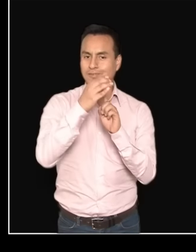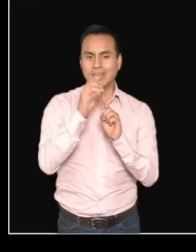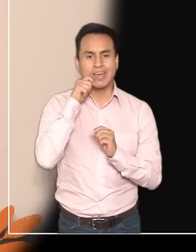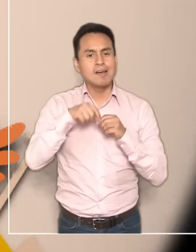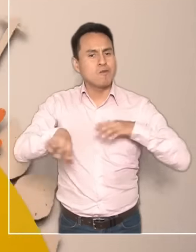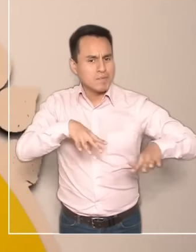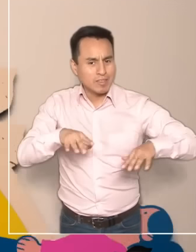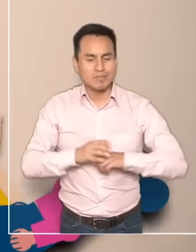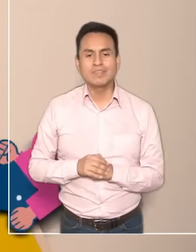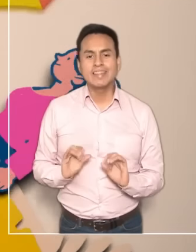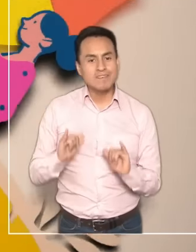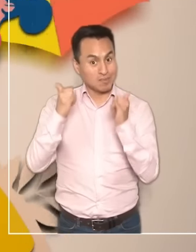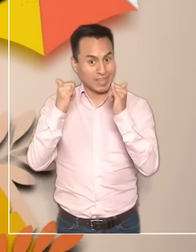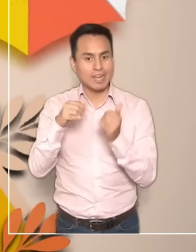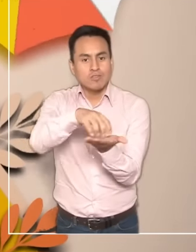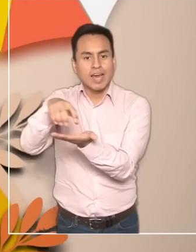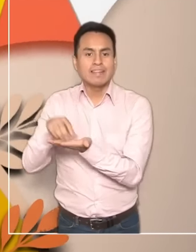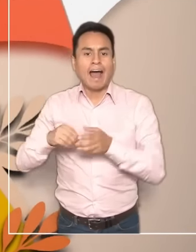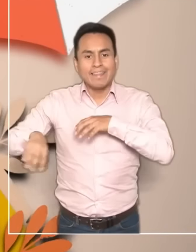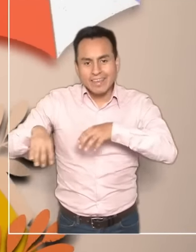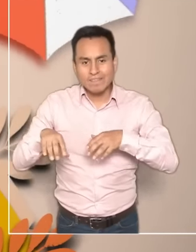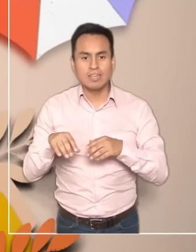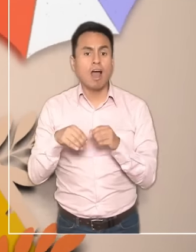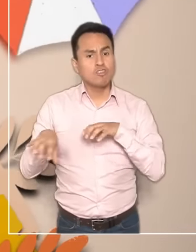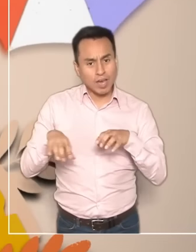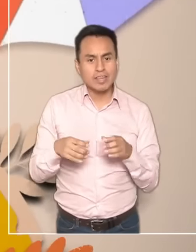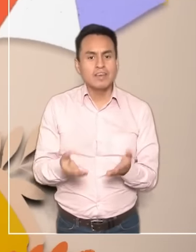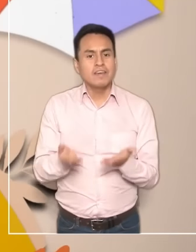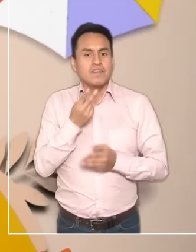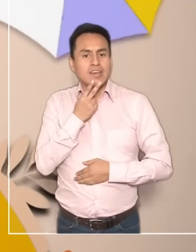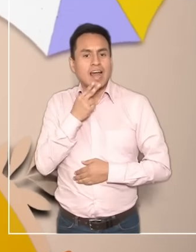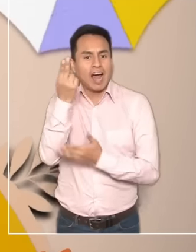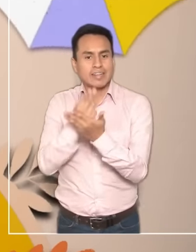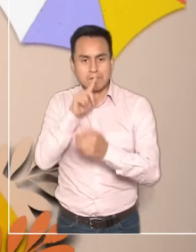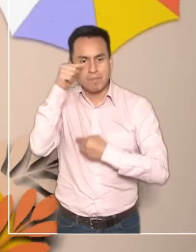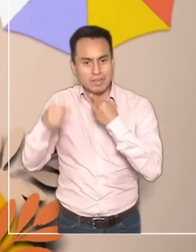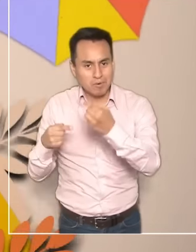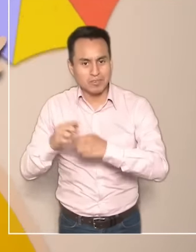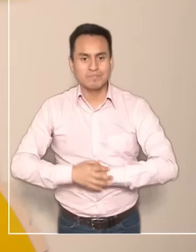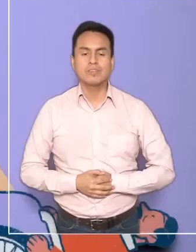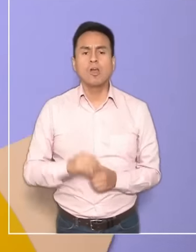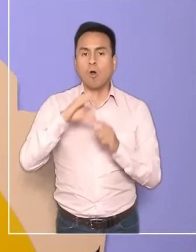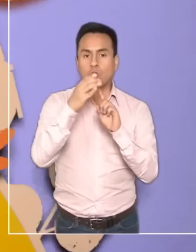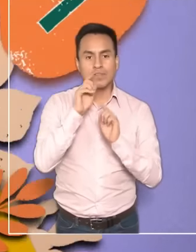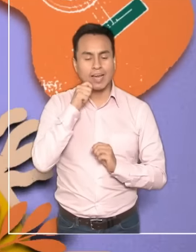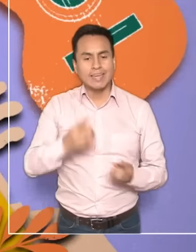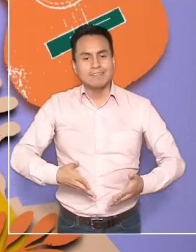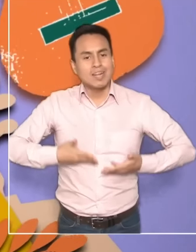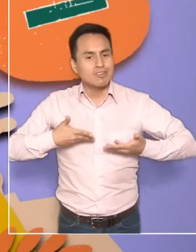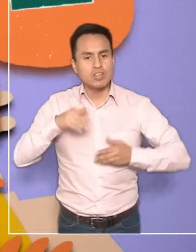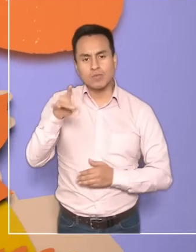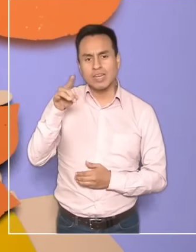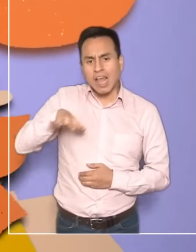Cultura es movimiento, es disfrutar de ciudades activas y actividades para vivir el arte y el patrimonio. Cultura